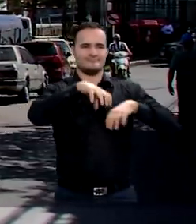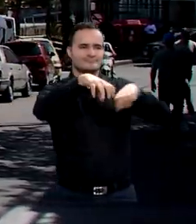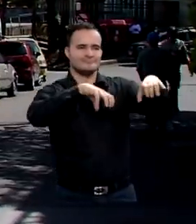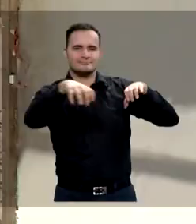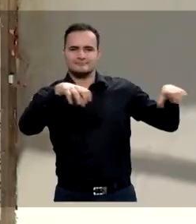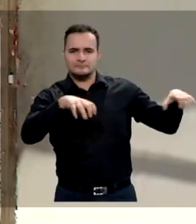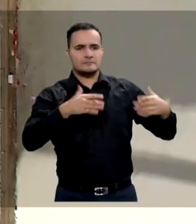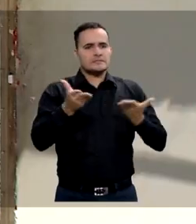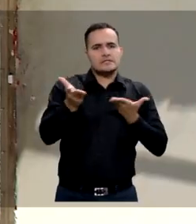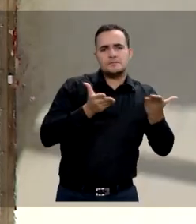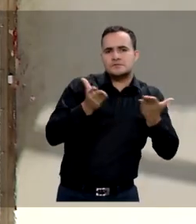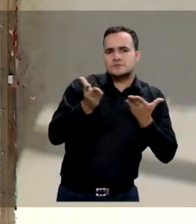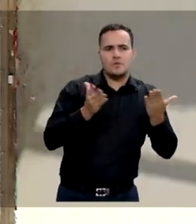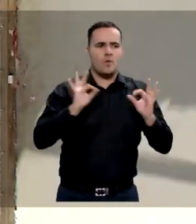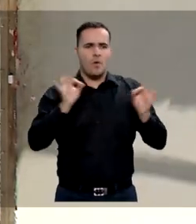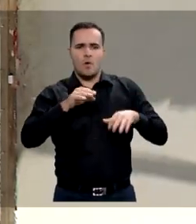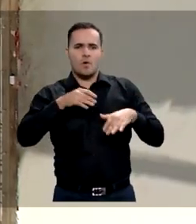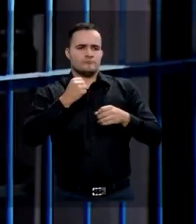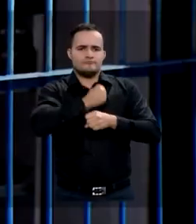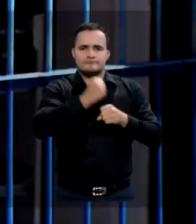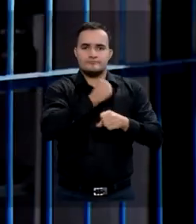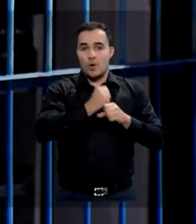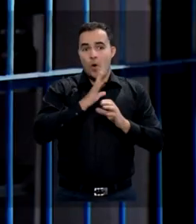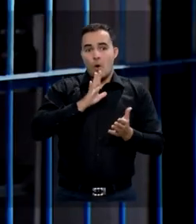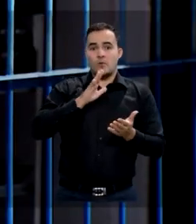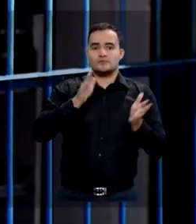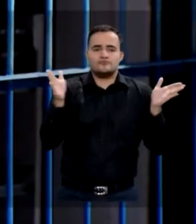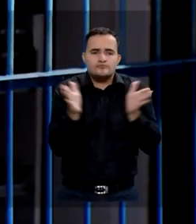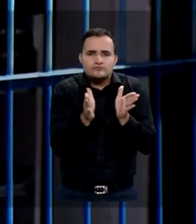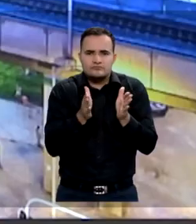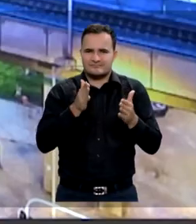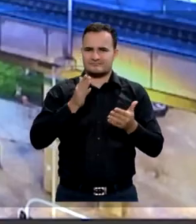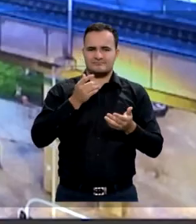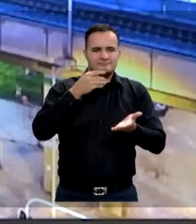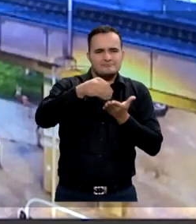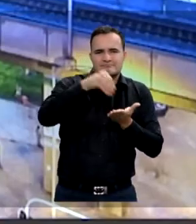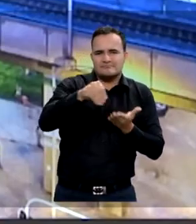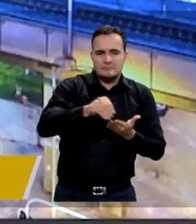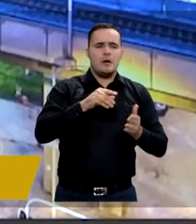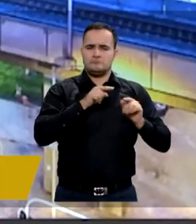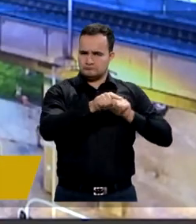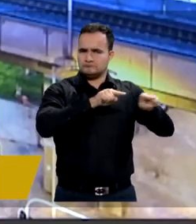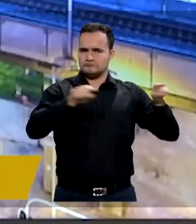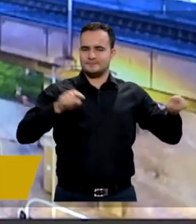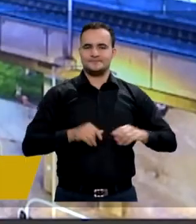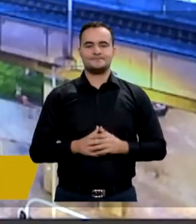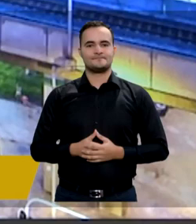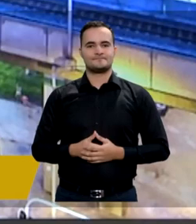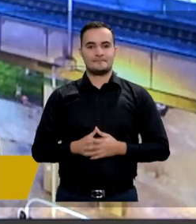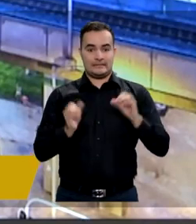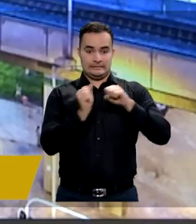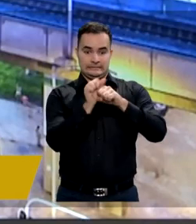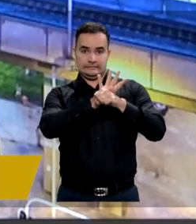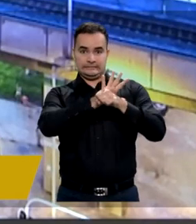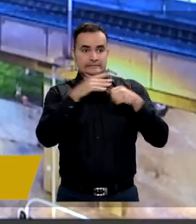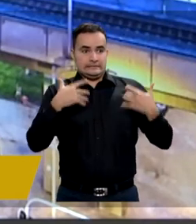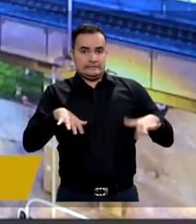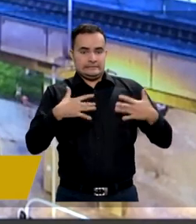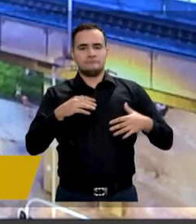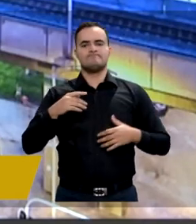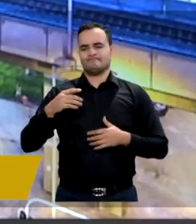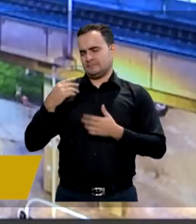empresariales, profesionales, de servicios y minoristas. En temas de coronavirus, pues hemos llegado a la etapa de la